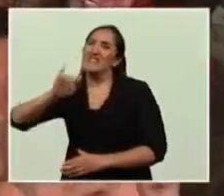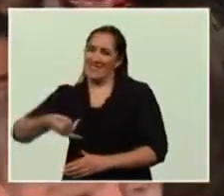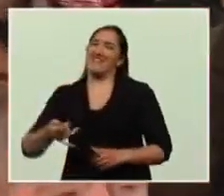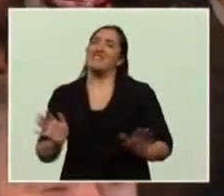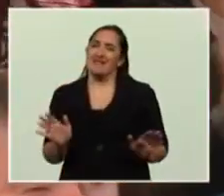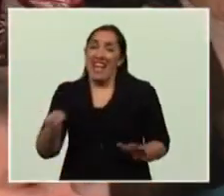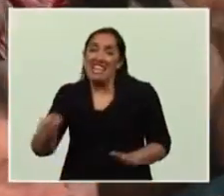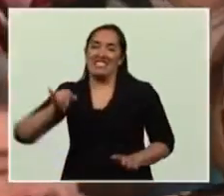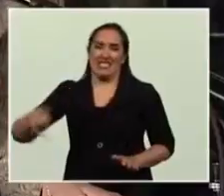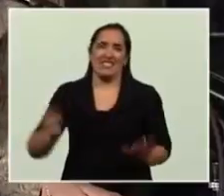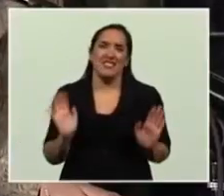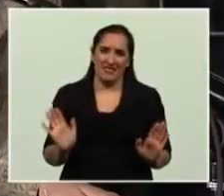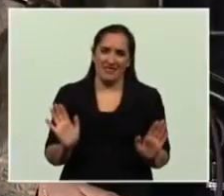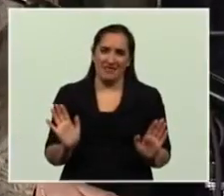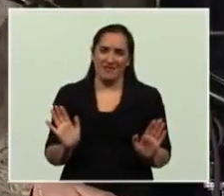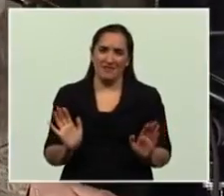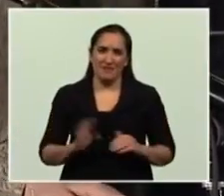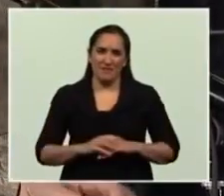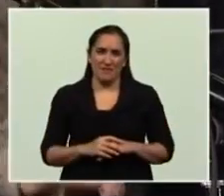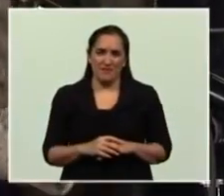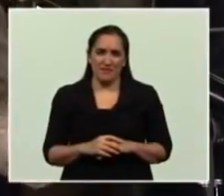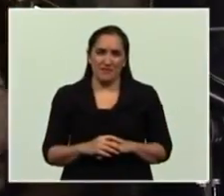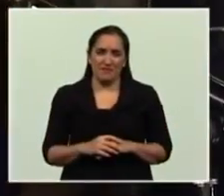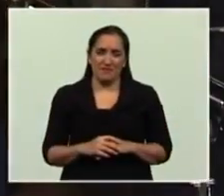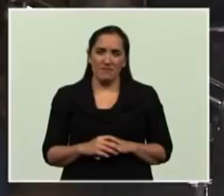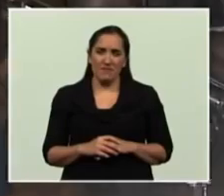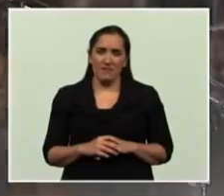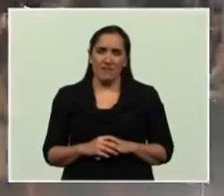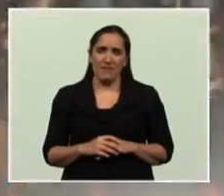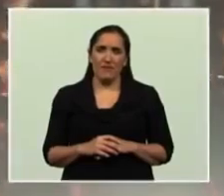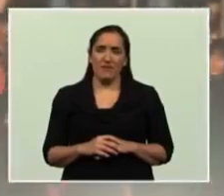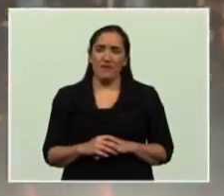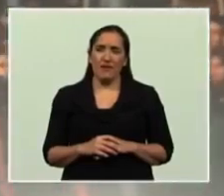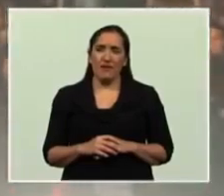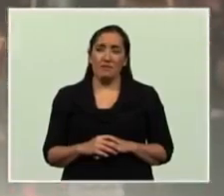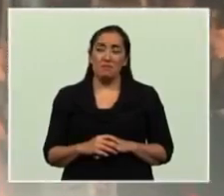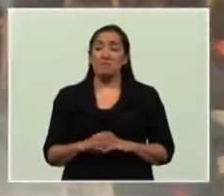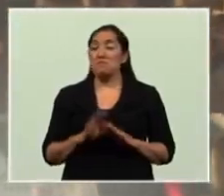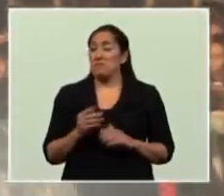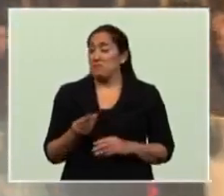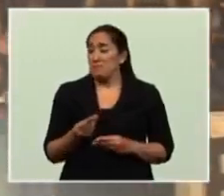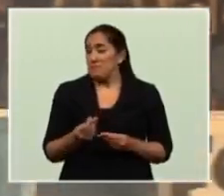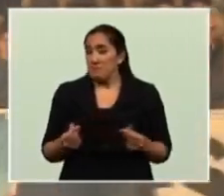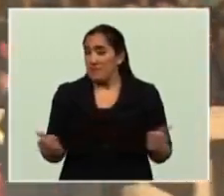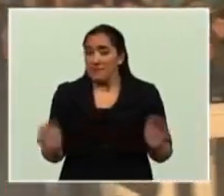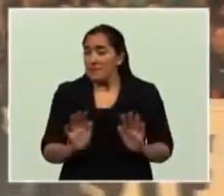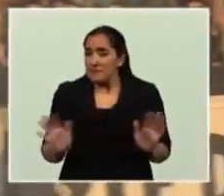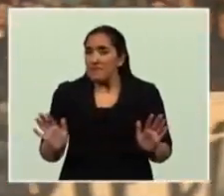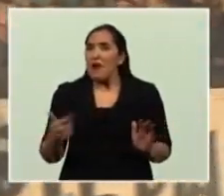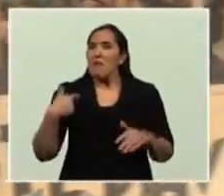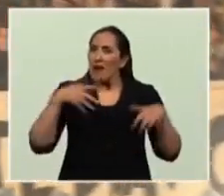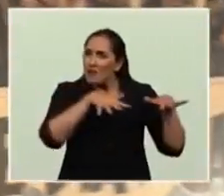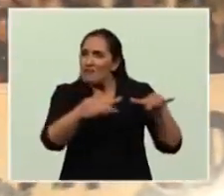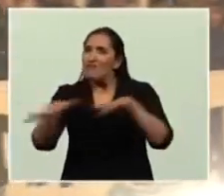Por eso, para terminar y poder ir a ver